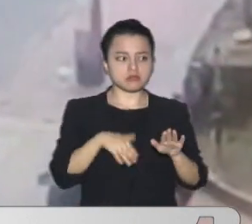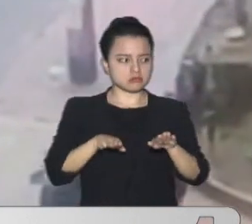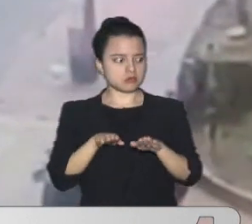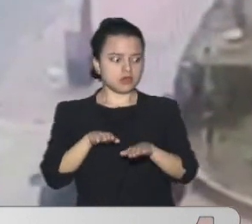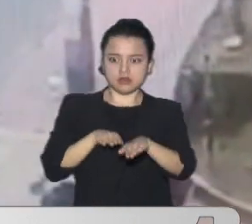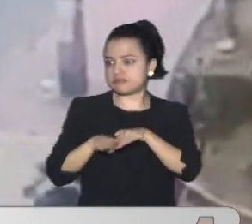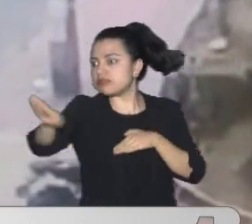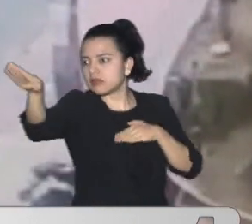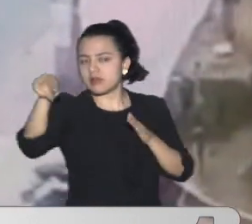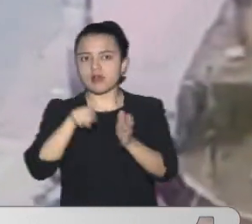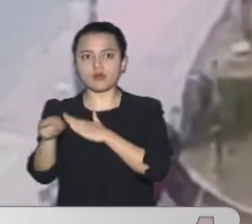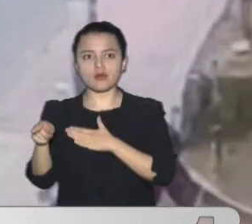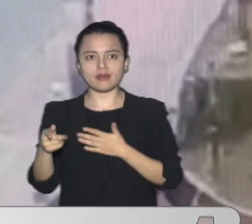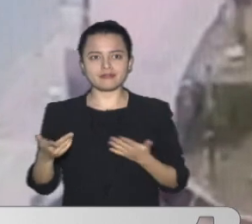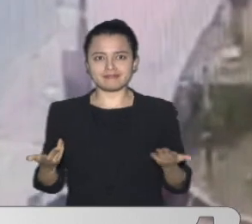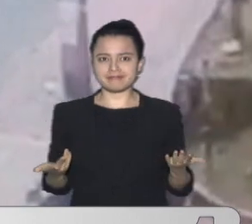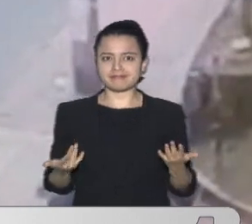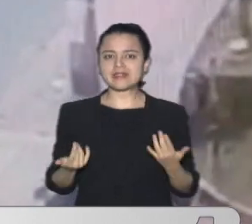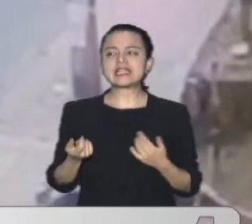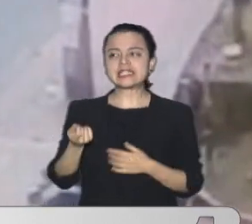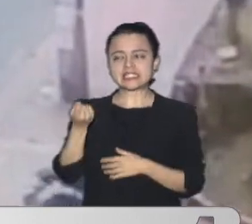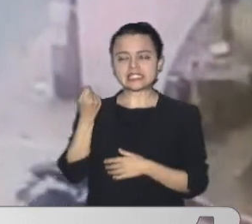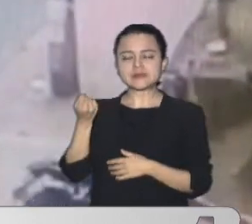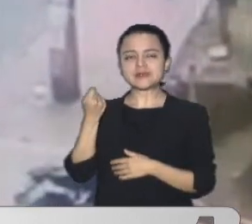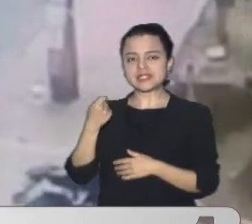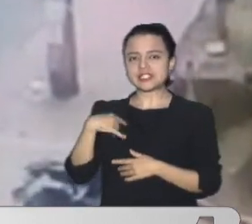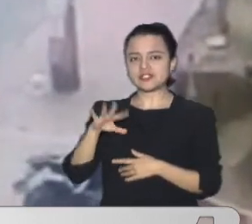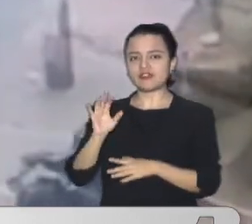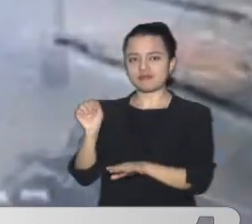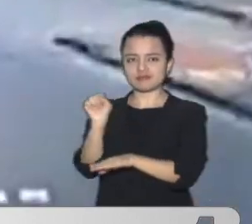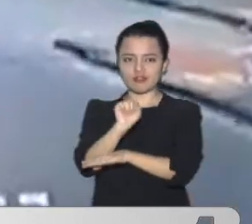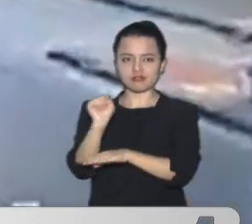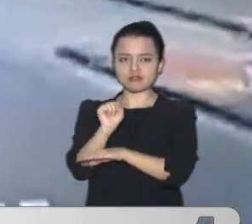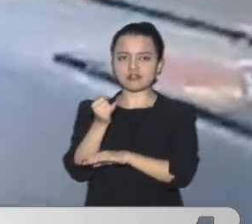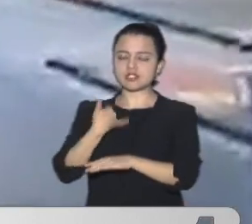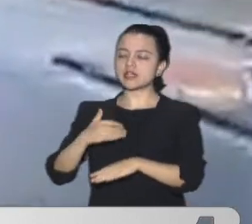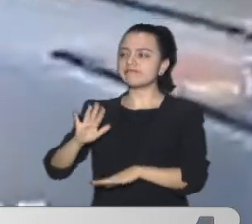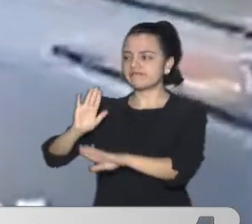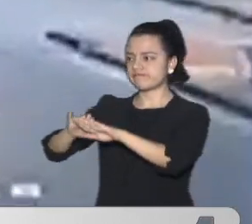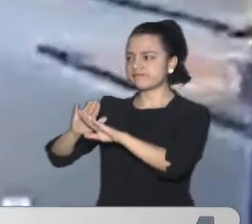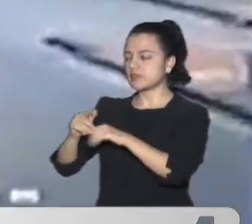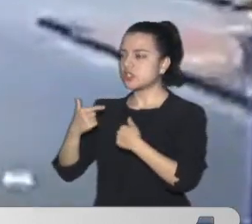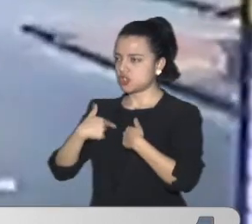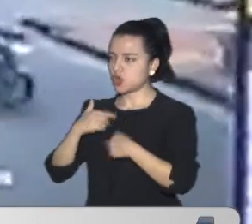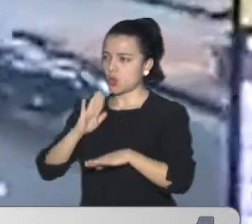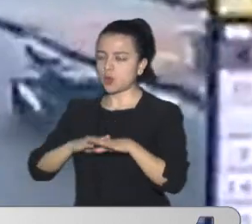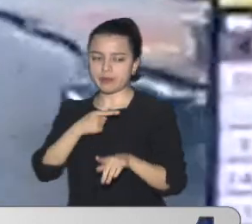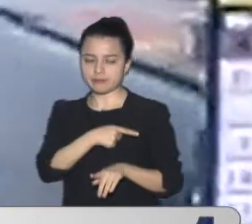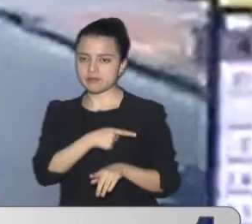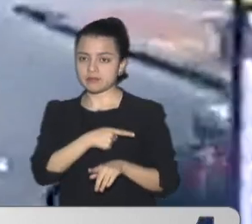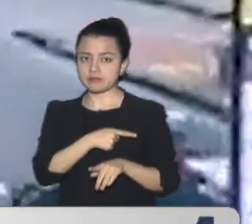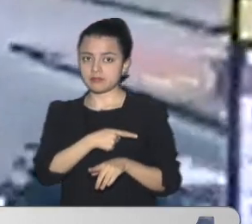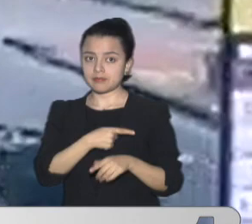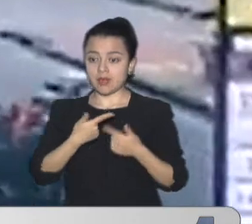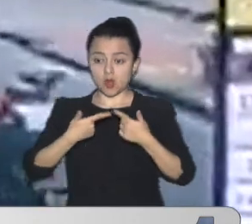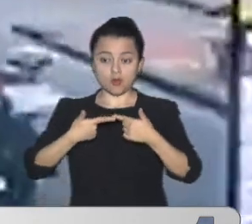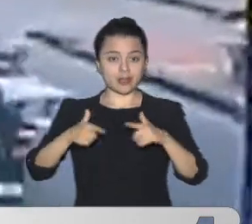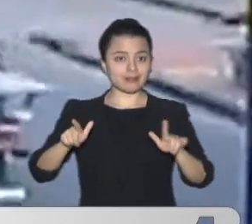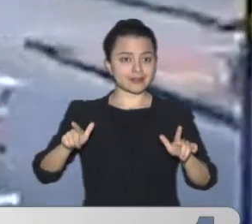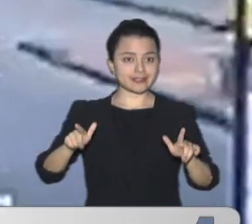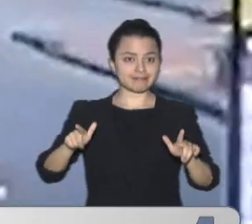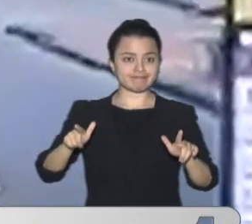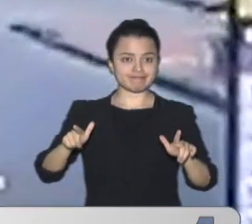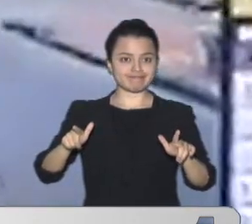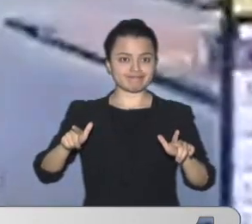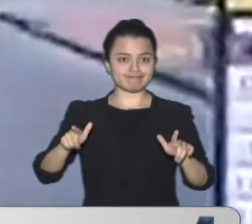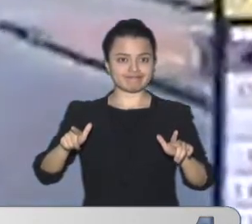choque El conductor Se entregó En las últimas horas Sin embargo Fue dejado En libertad Por tratarse De un hecho Sin flagrancia Entre tanto